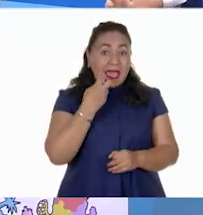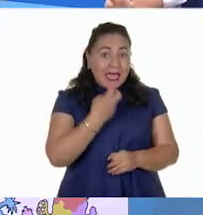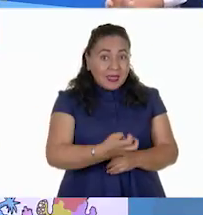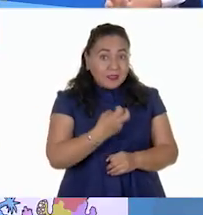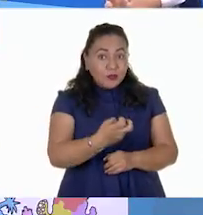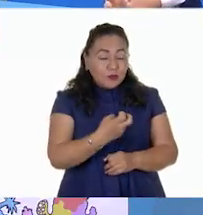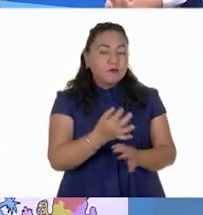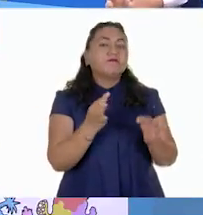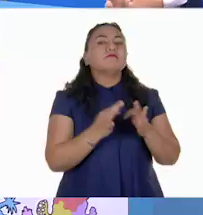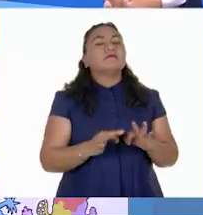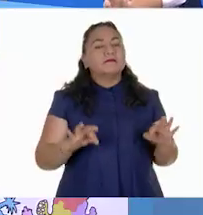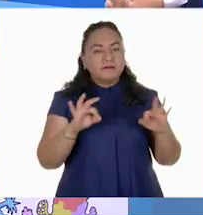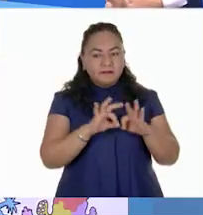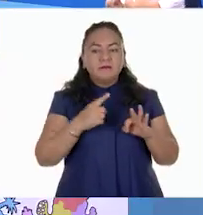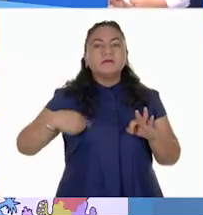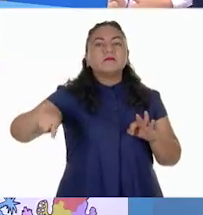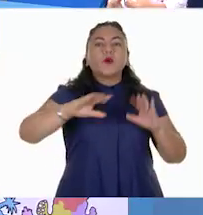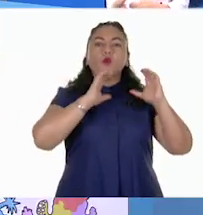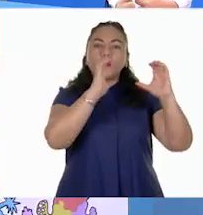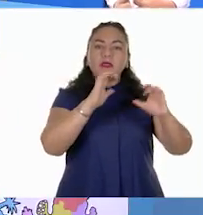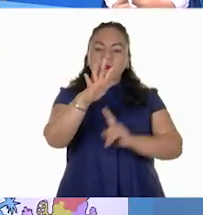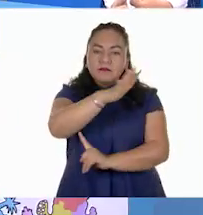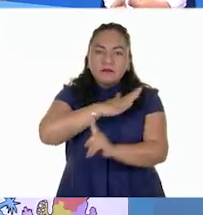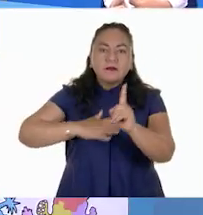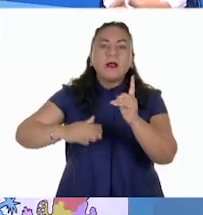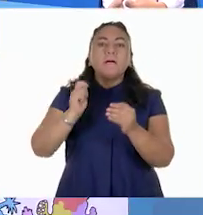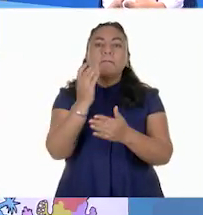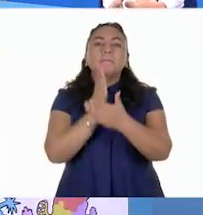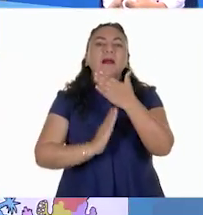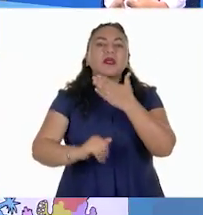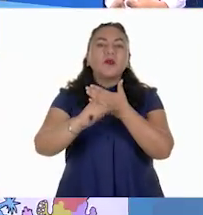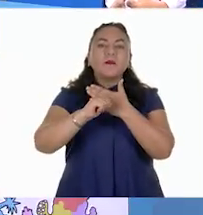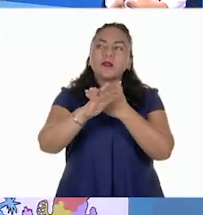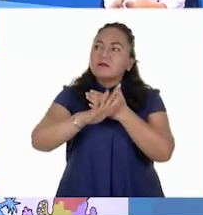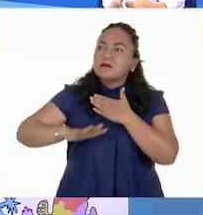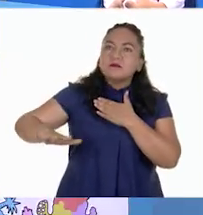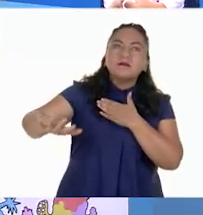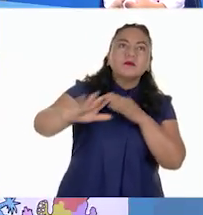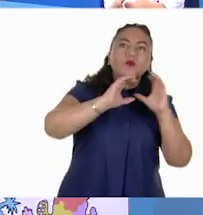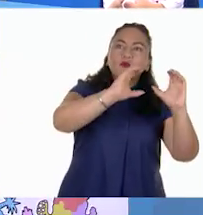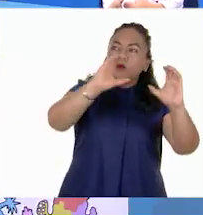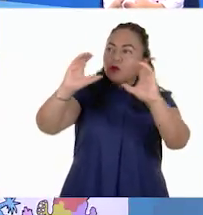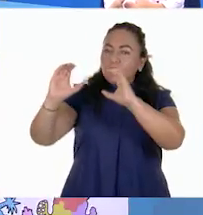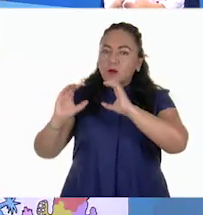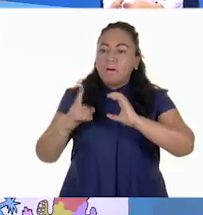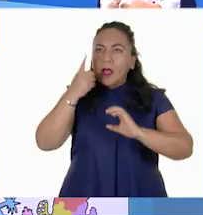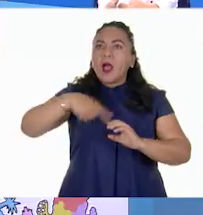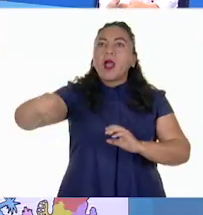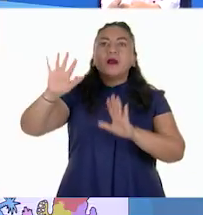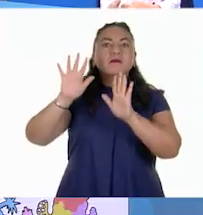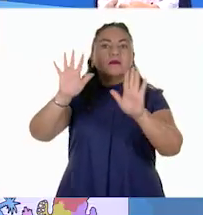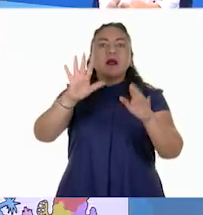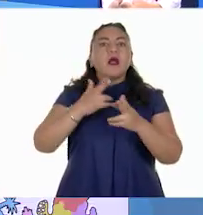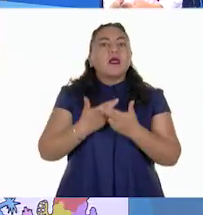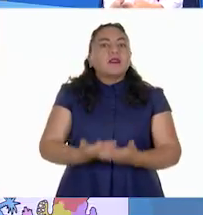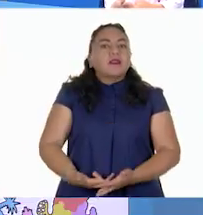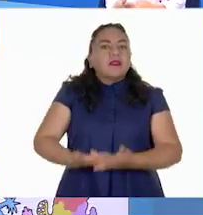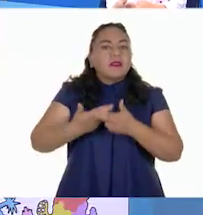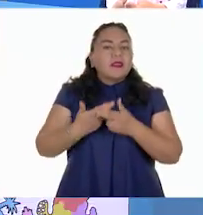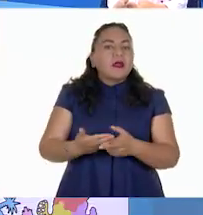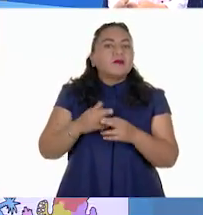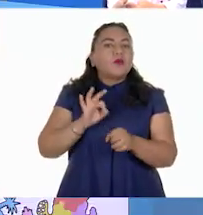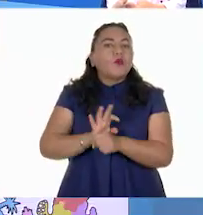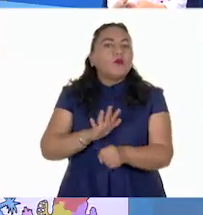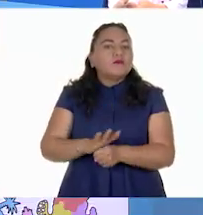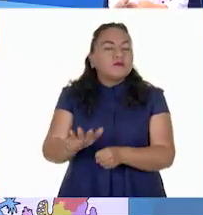importancia de cuidar el medio ambiente para seguir contando con los recursos suficientes. Pero es necesario